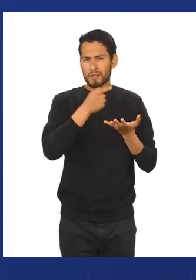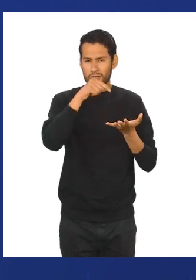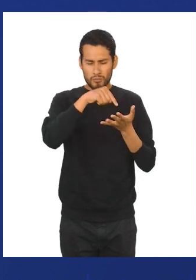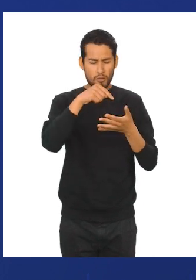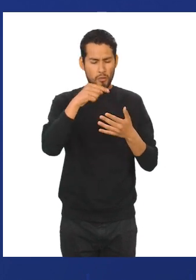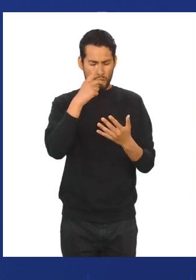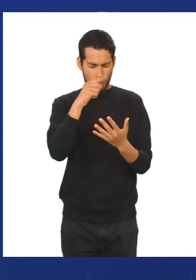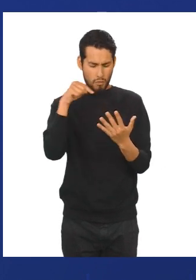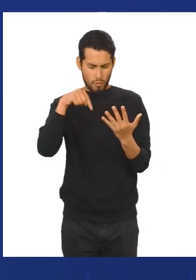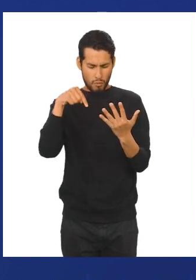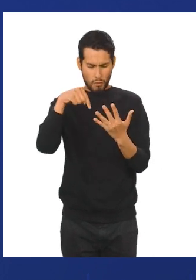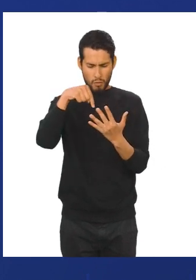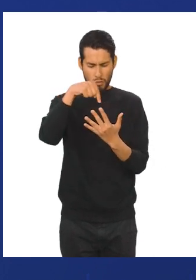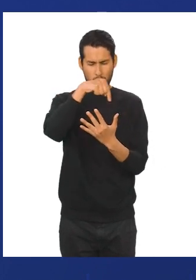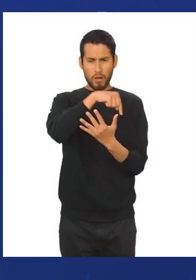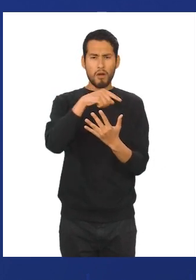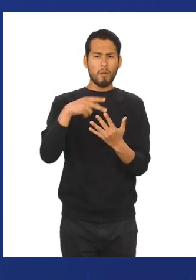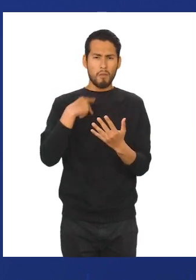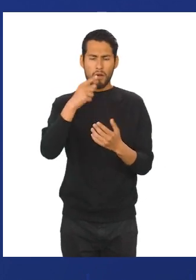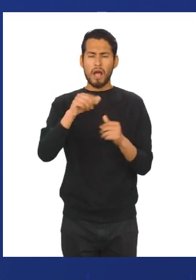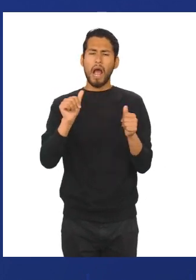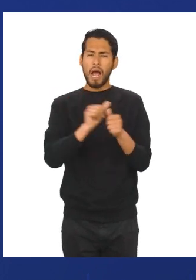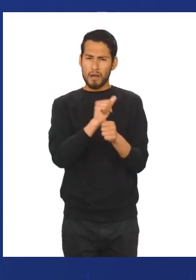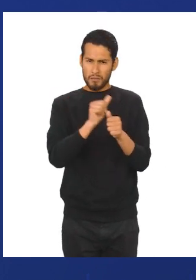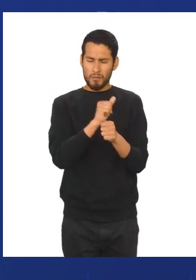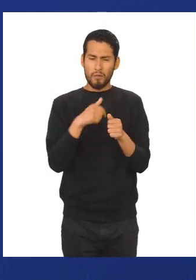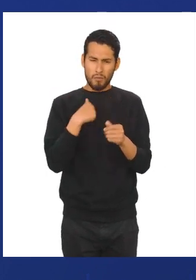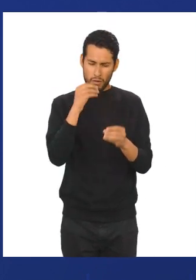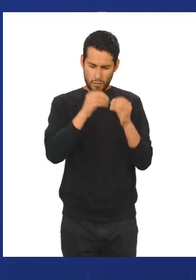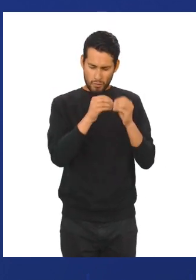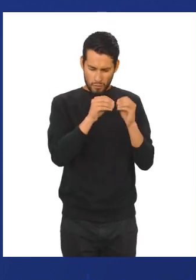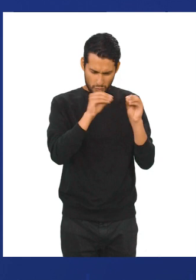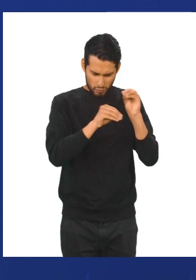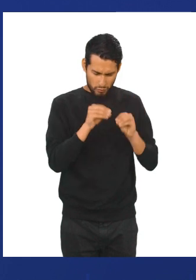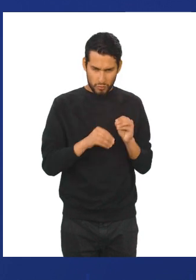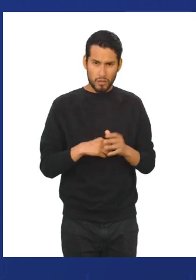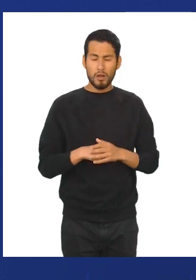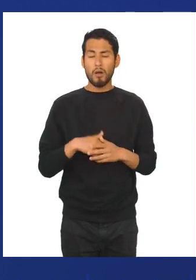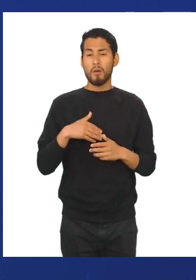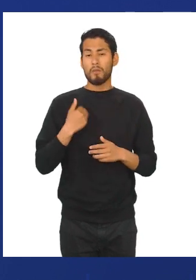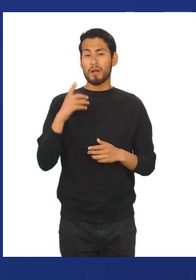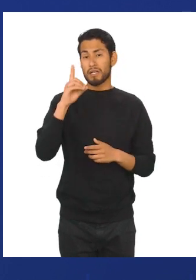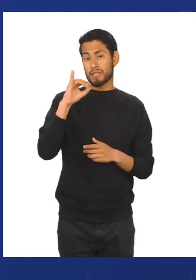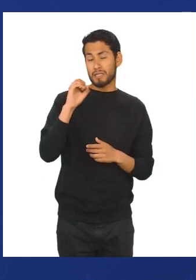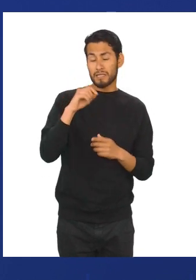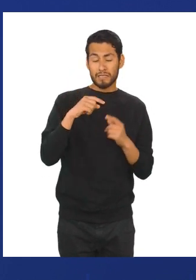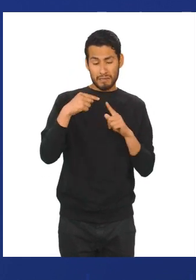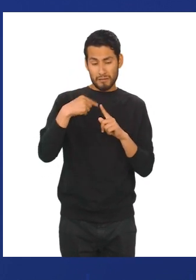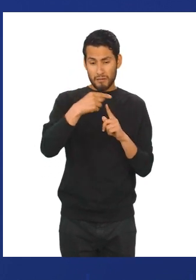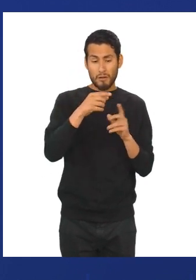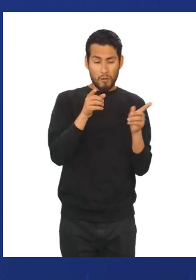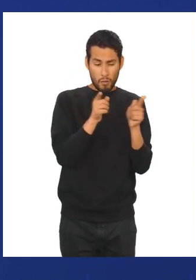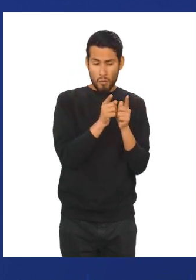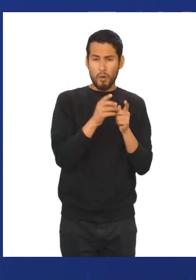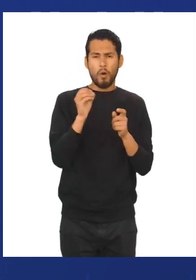por tanto se pueden realizar operaciones ariméticas con ellas. Pueden ser discretas o continuas. El tamaño de